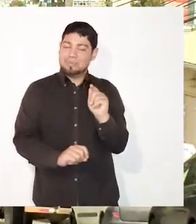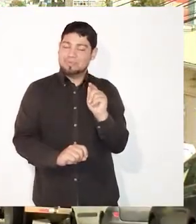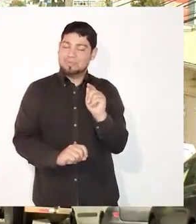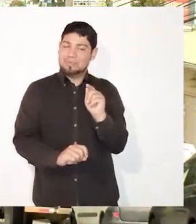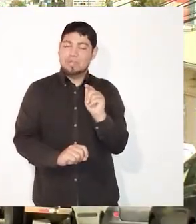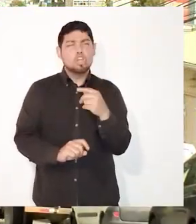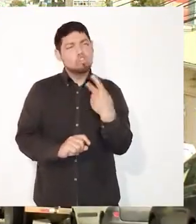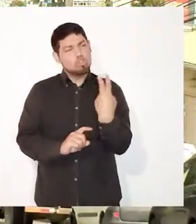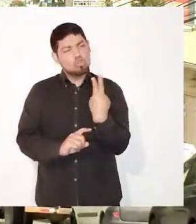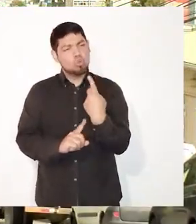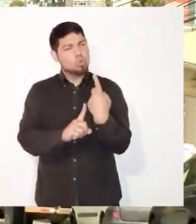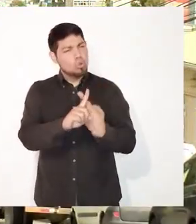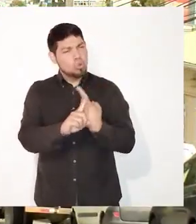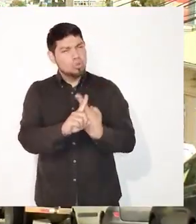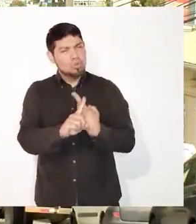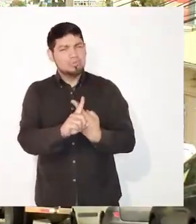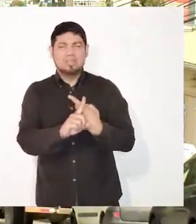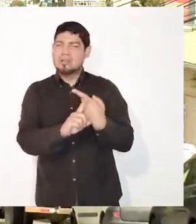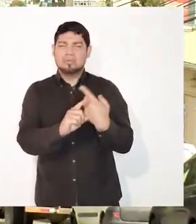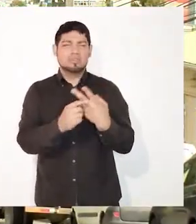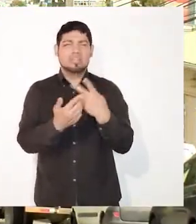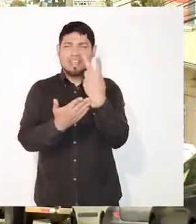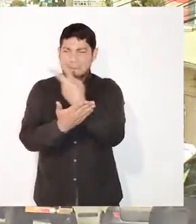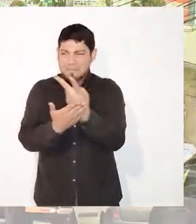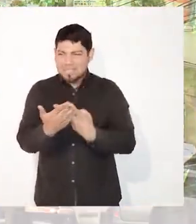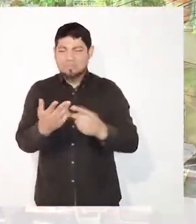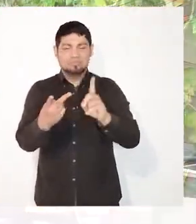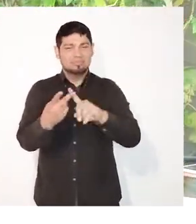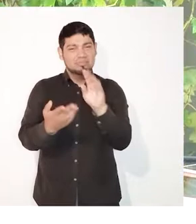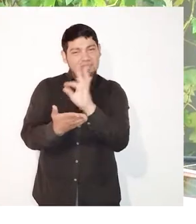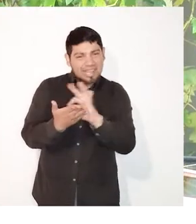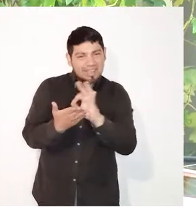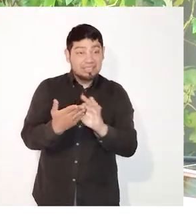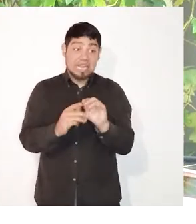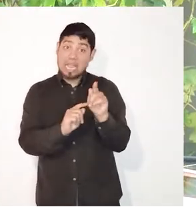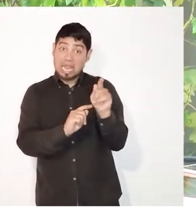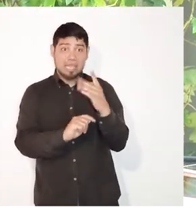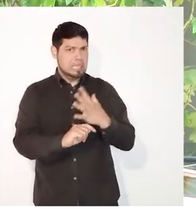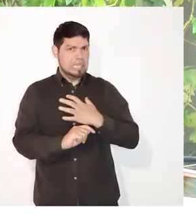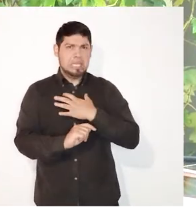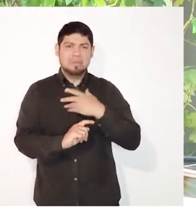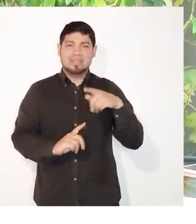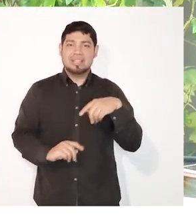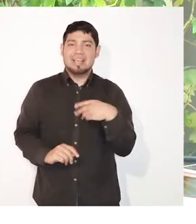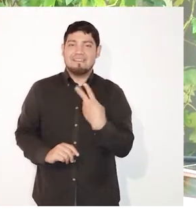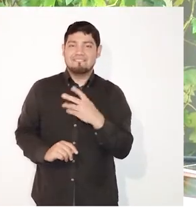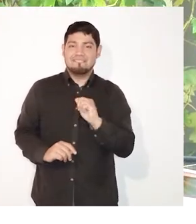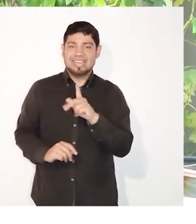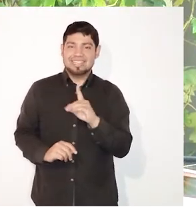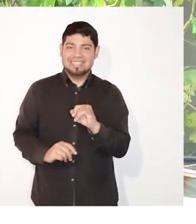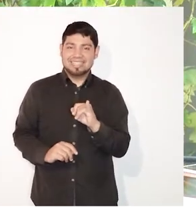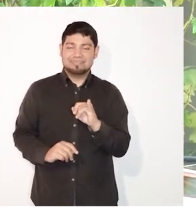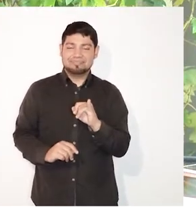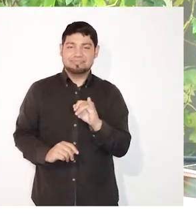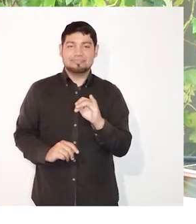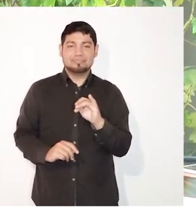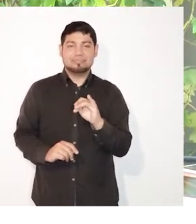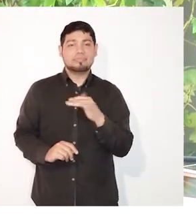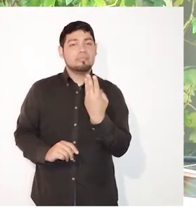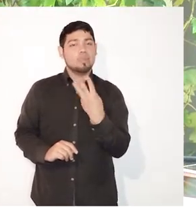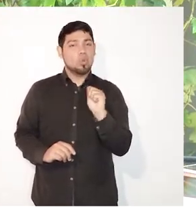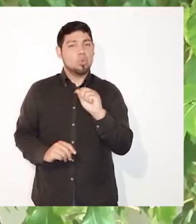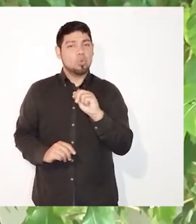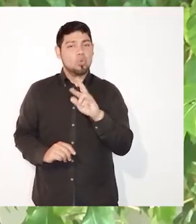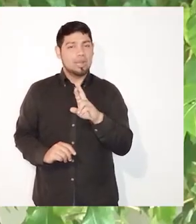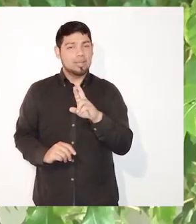Juan Carlos, salió esto de repente, porque conversamos mucho sobre arte, sobre pintura, que se yo, a él le gusta mucho Andy